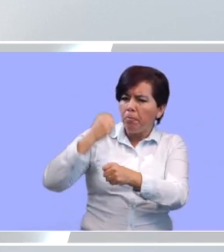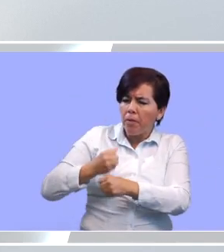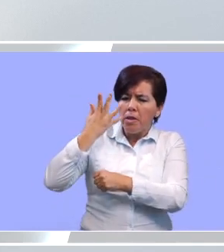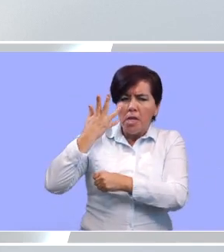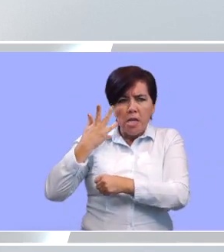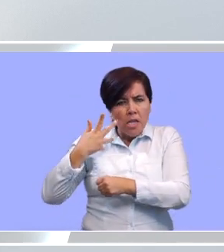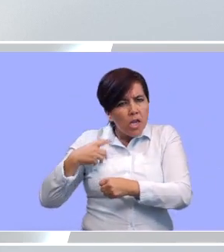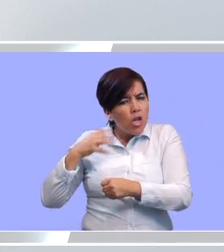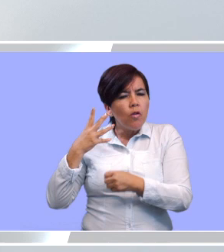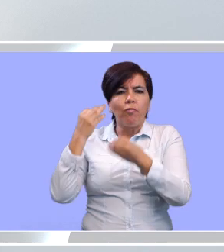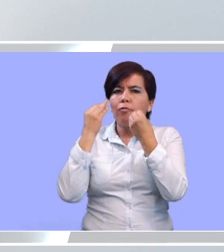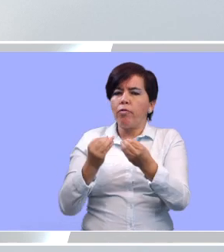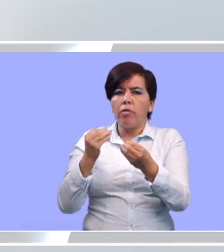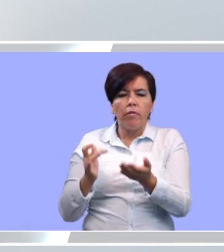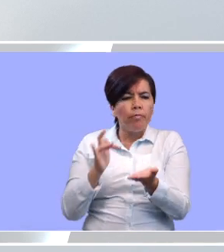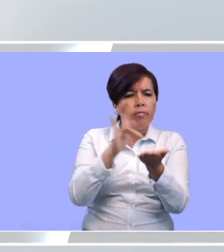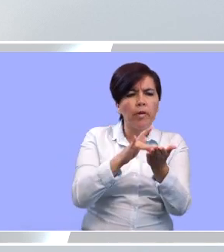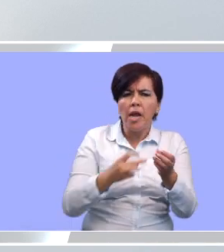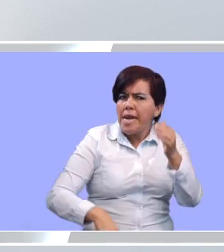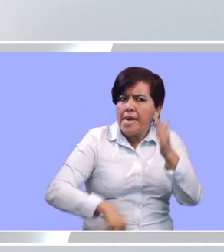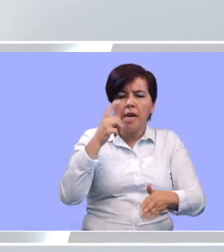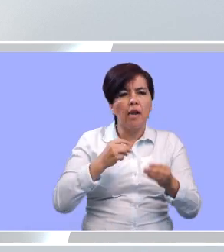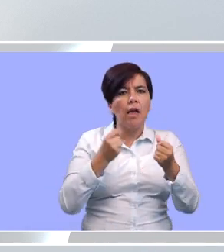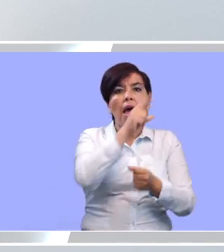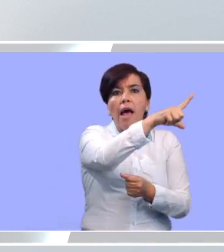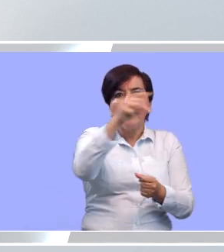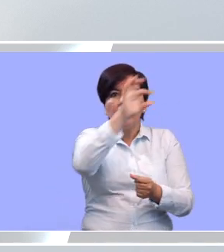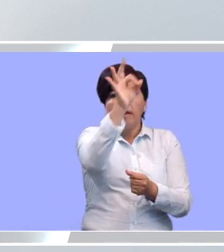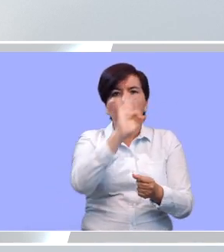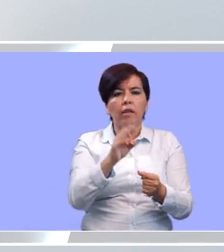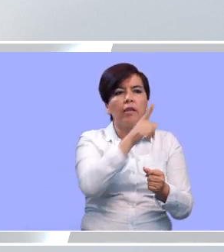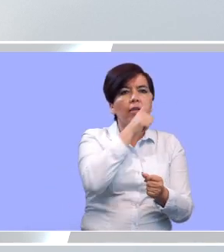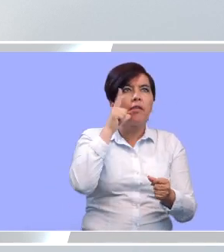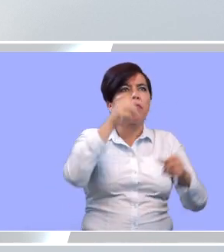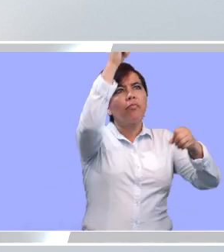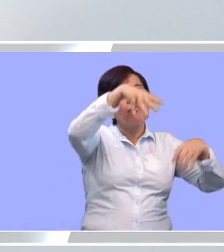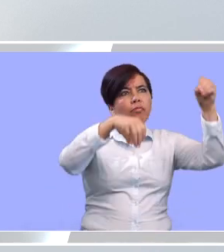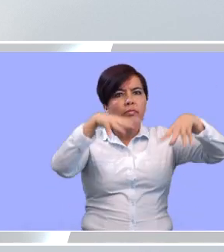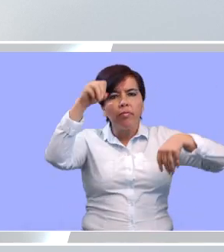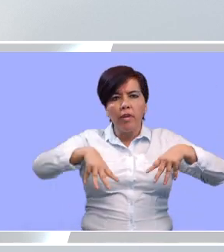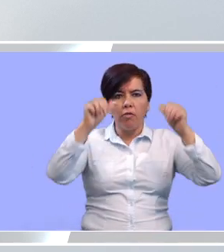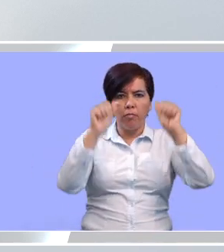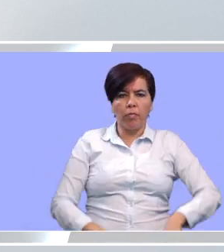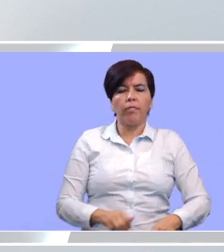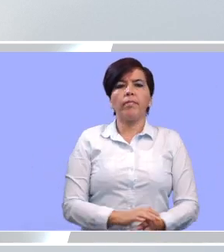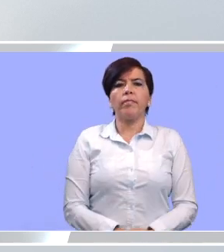día y con la mejor energía para llegar en el menor tiempo posible al 100% de hogares electrificados. hogares electrificados.